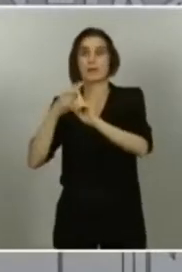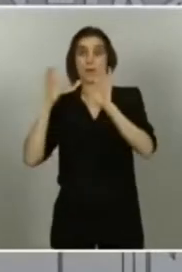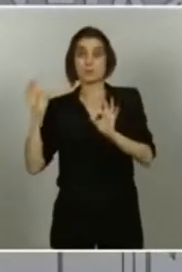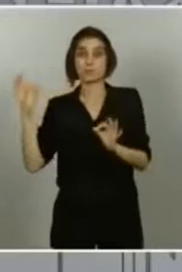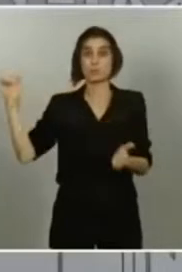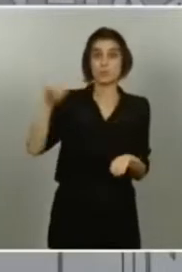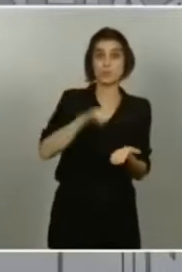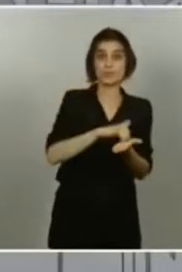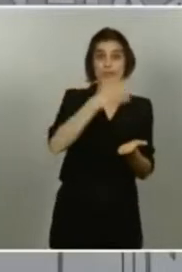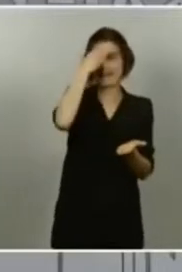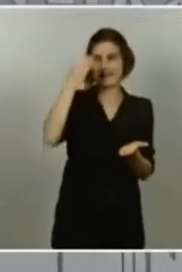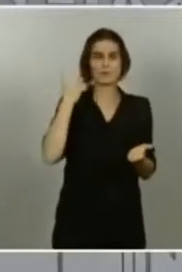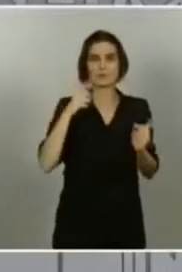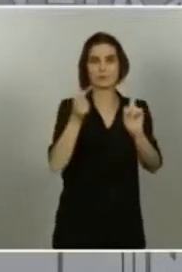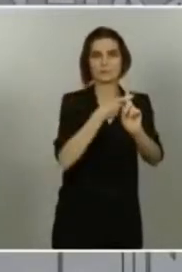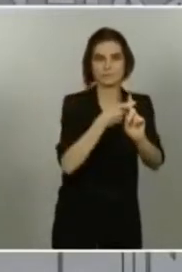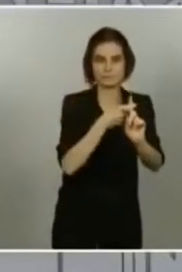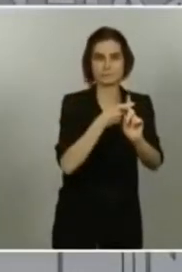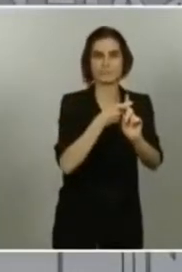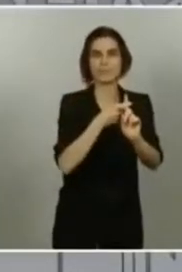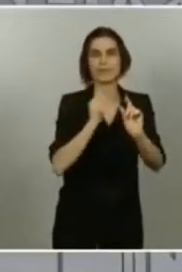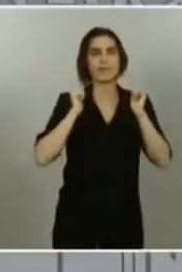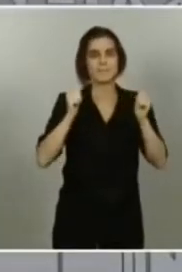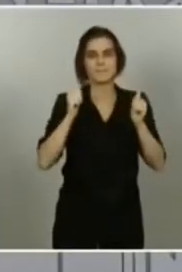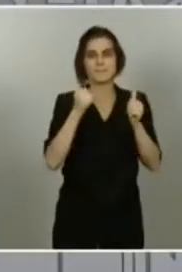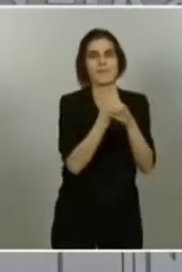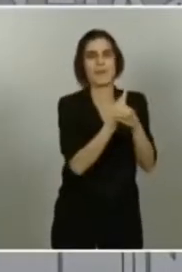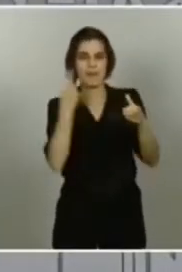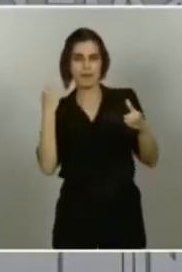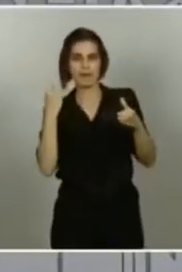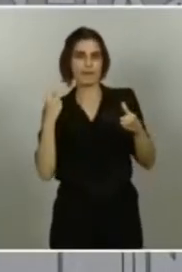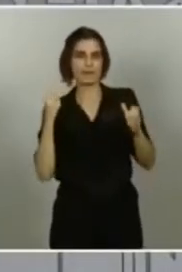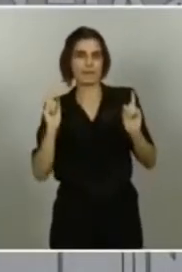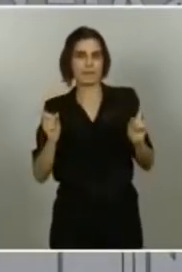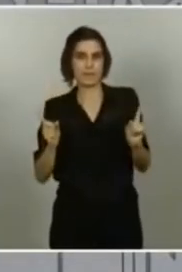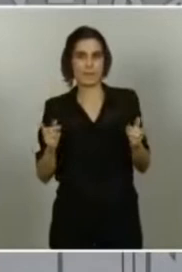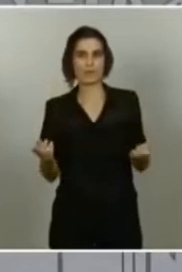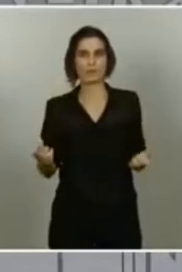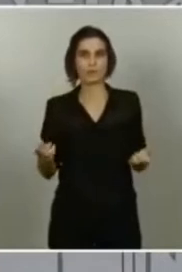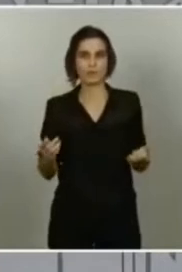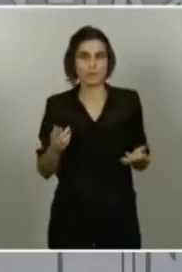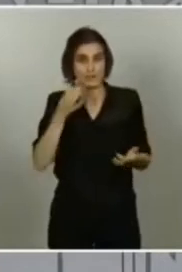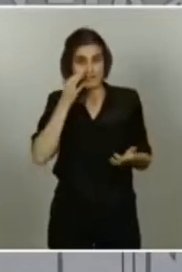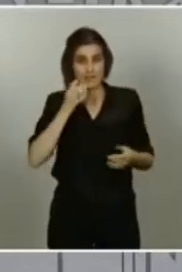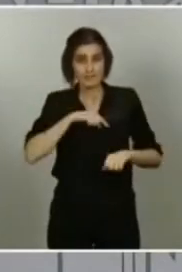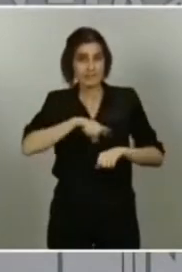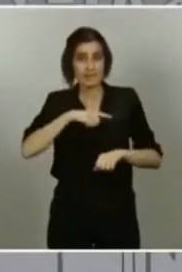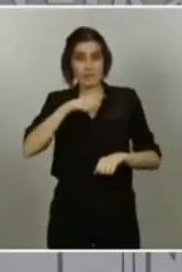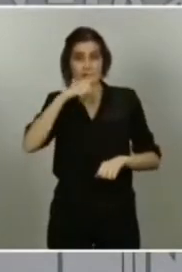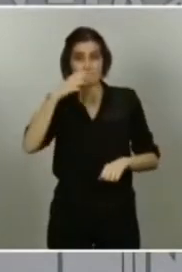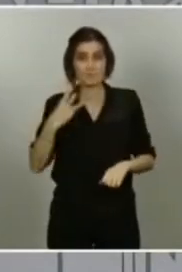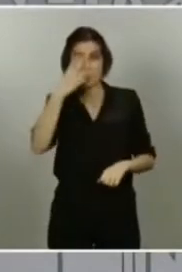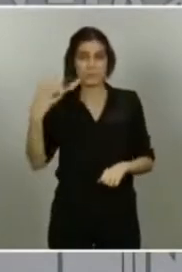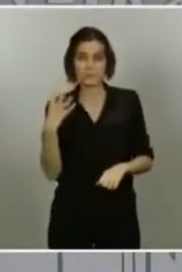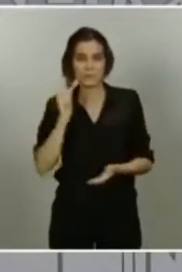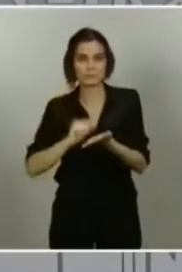las actividades de prevención necesarias. Esto se ha hecho en un plazo de muy pocas horas, tres o cuatro horas se ha hecho todo este procedimiento poniendo en